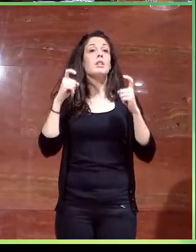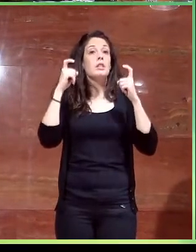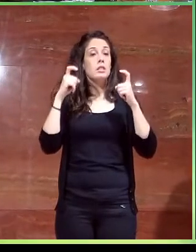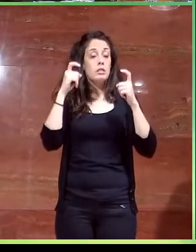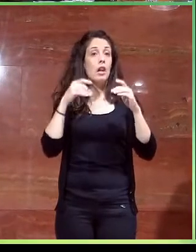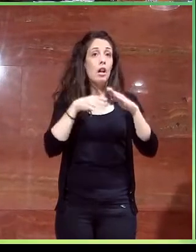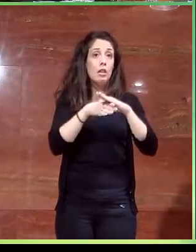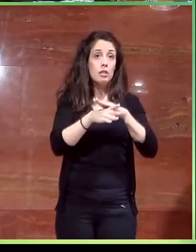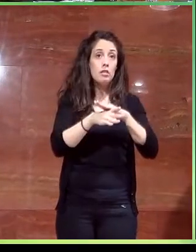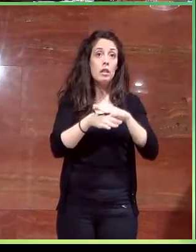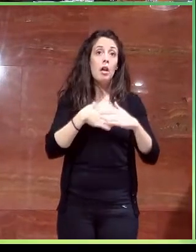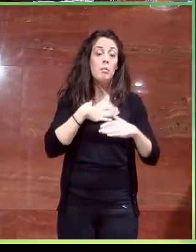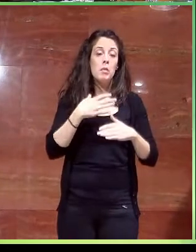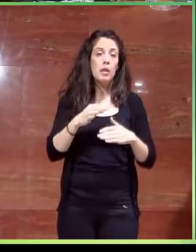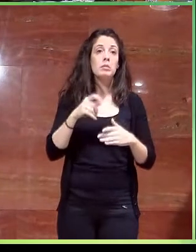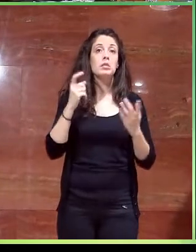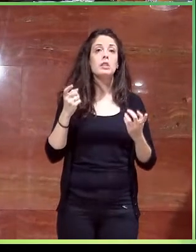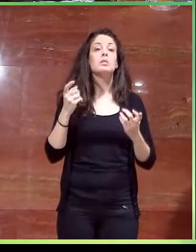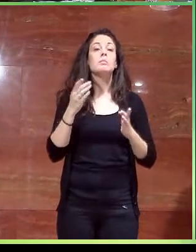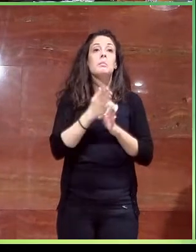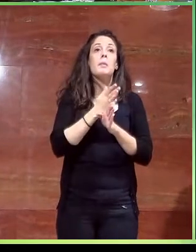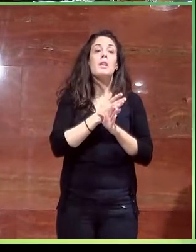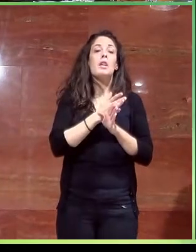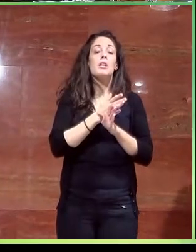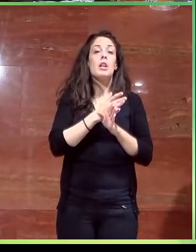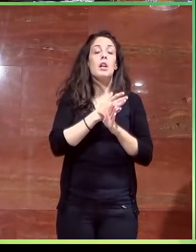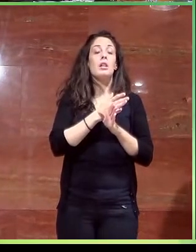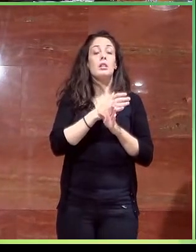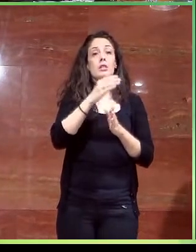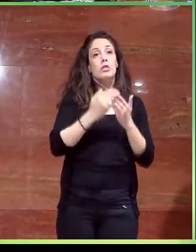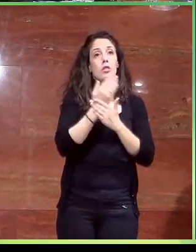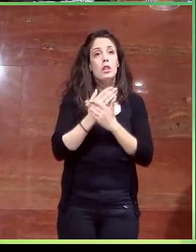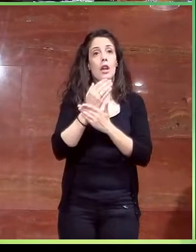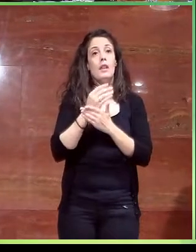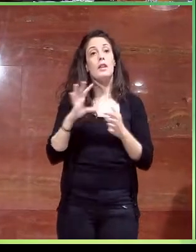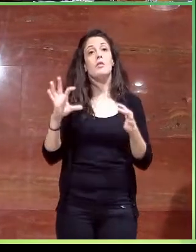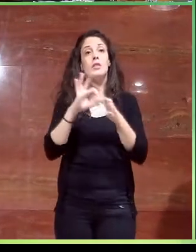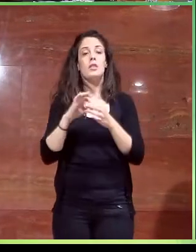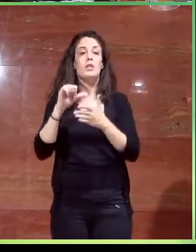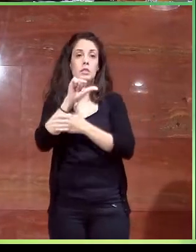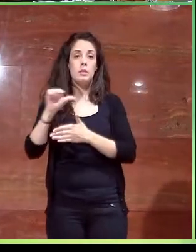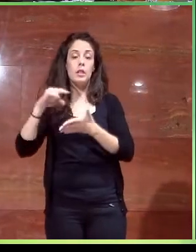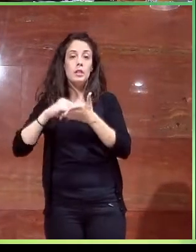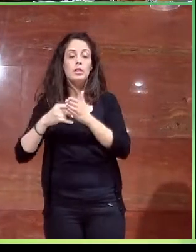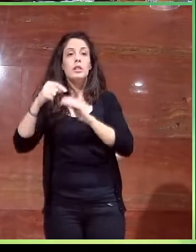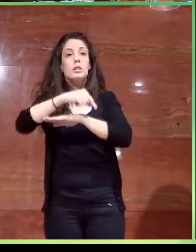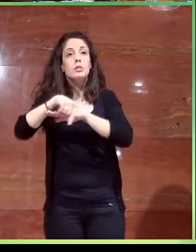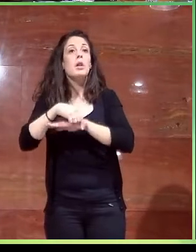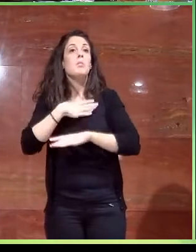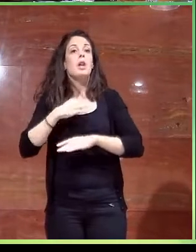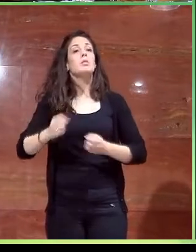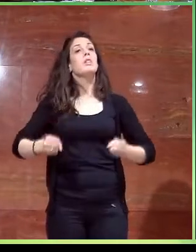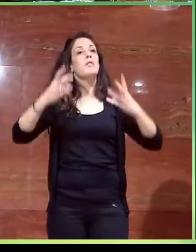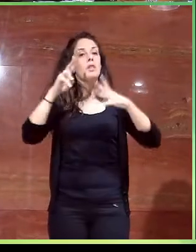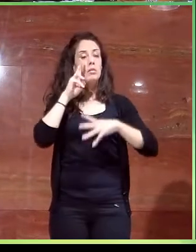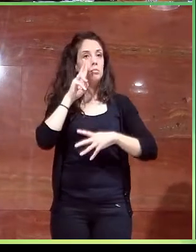accesibilidad y, por lo tanto, habíamos previsto una jornada coincidiendo con la Semana de Arquitectura en donde intentaremos enseñar el edificio y lo que